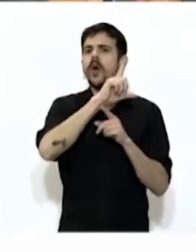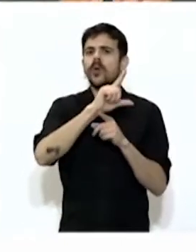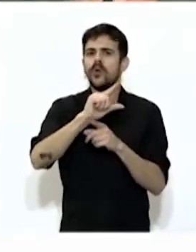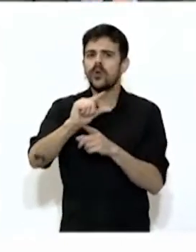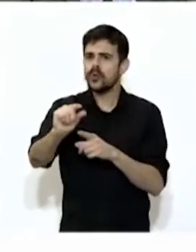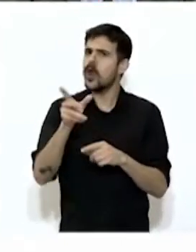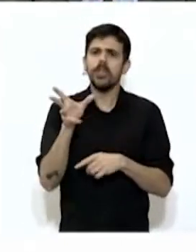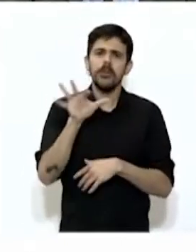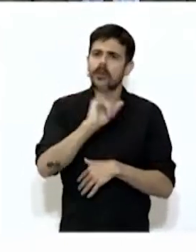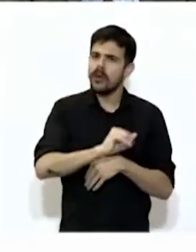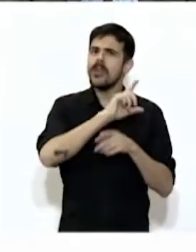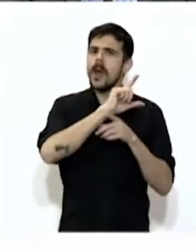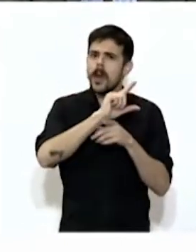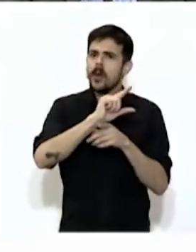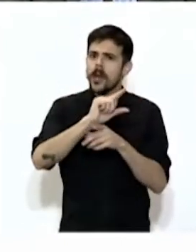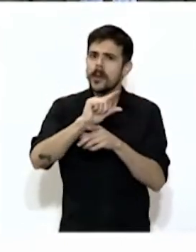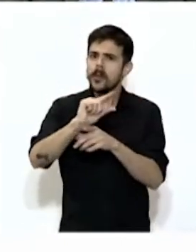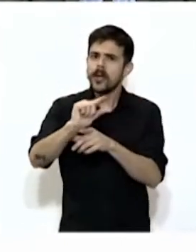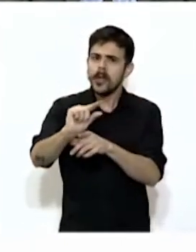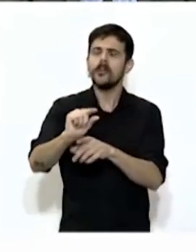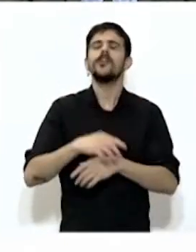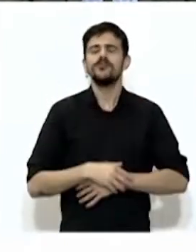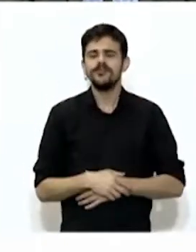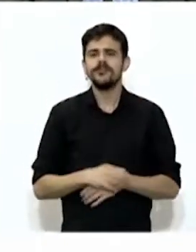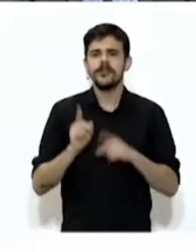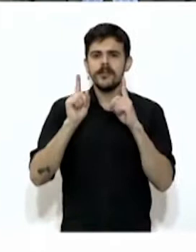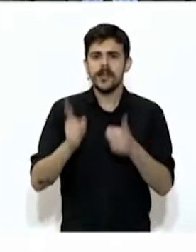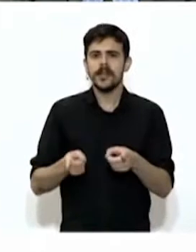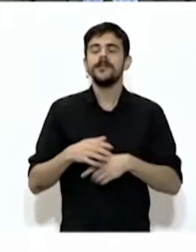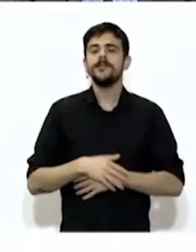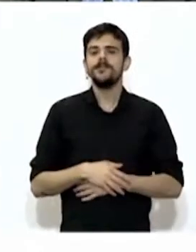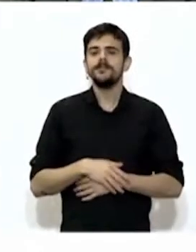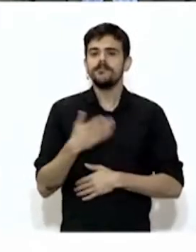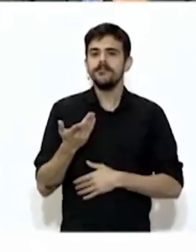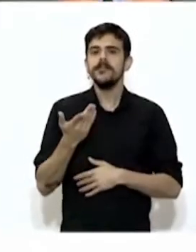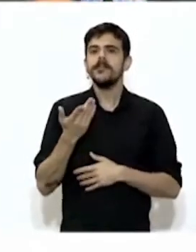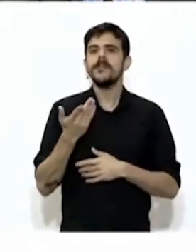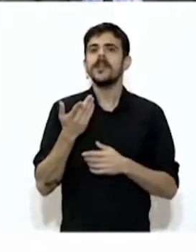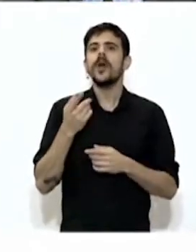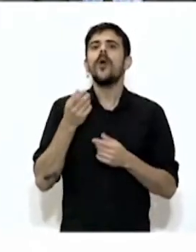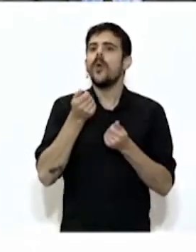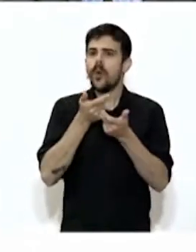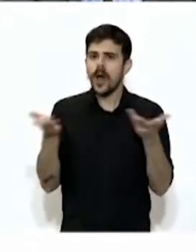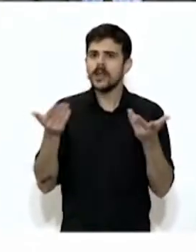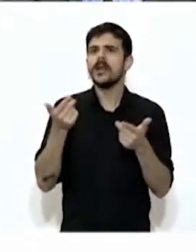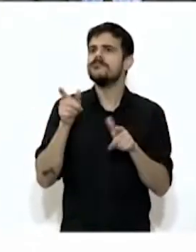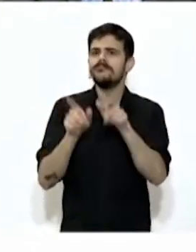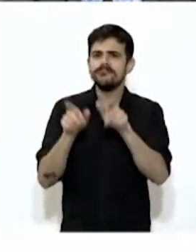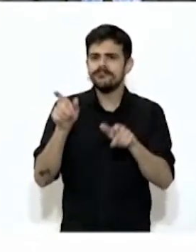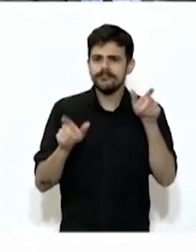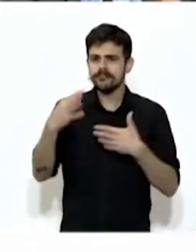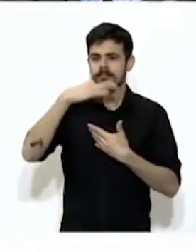Por último también vamos a observar la tendencia de lo que es el número de pacientes fallecidos de acuerdo a la fecha de